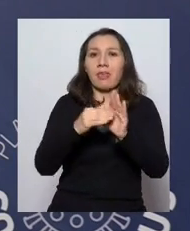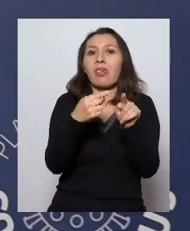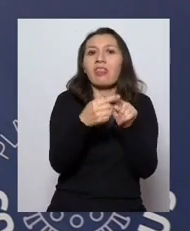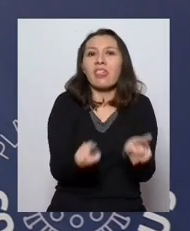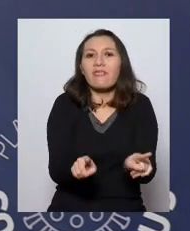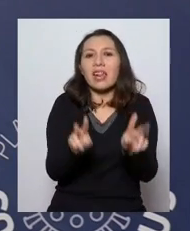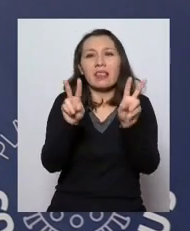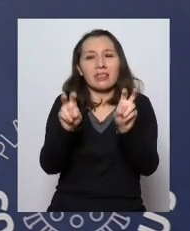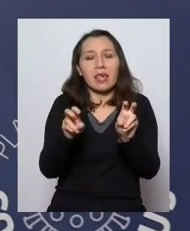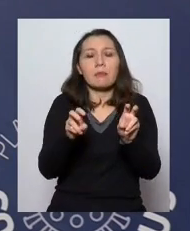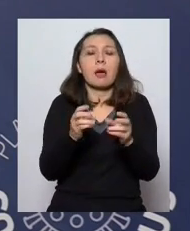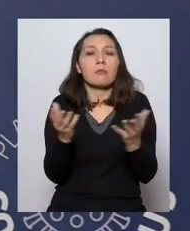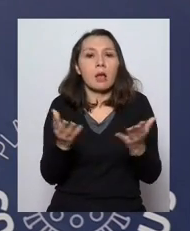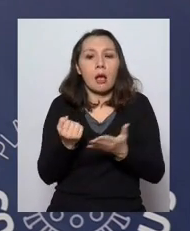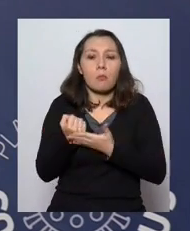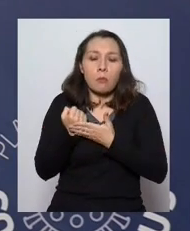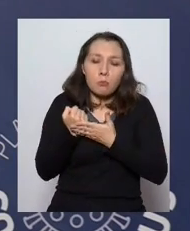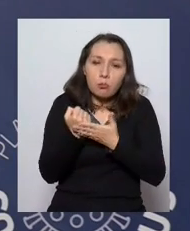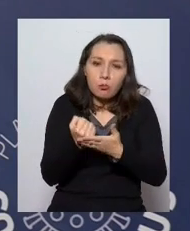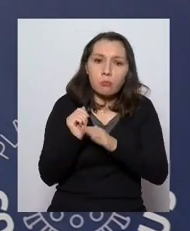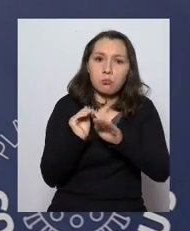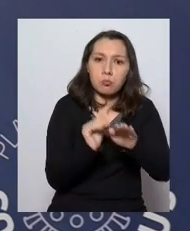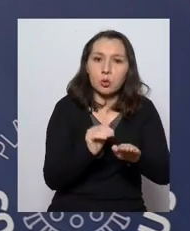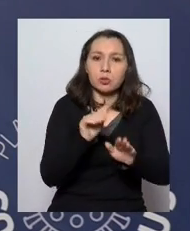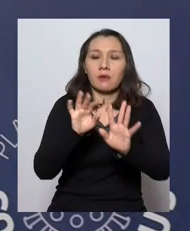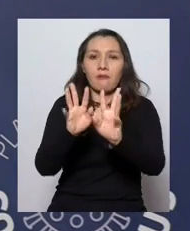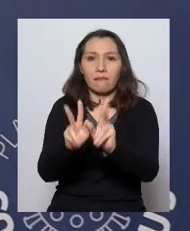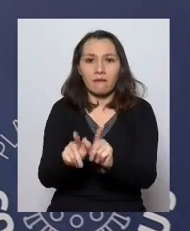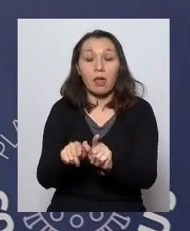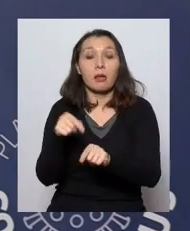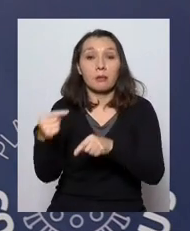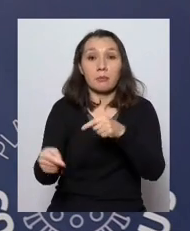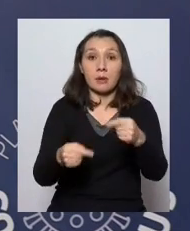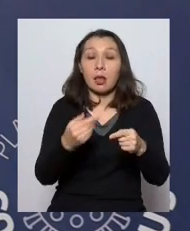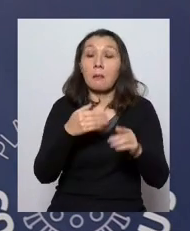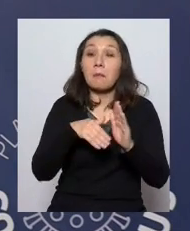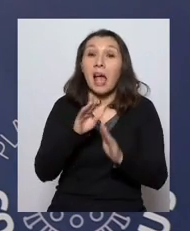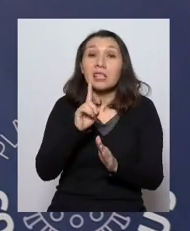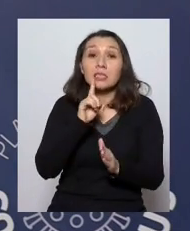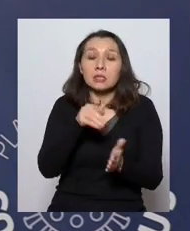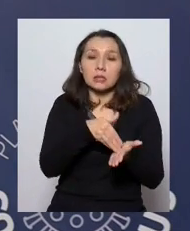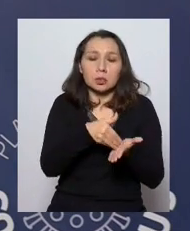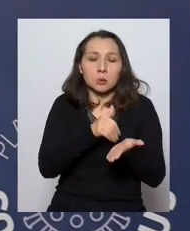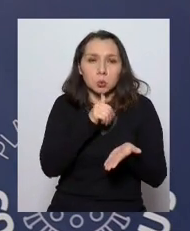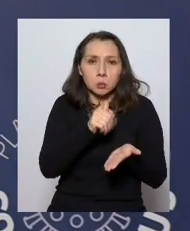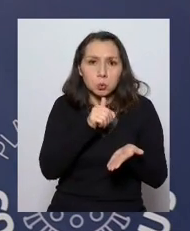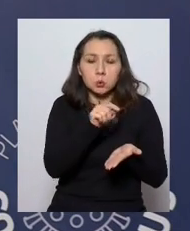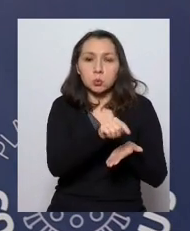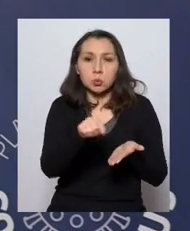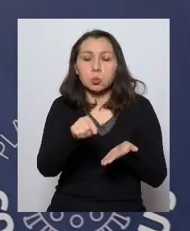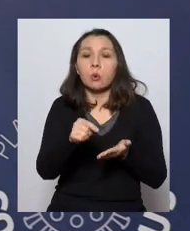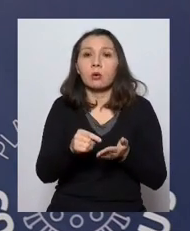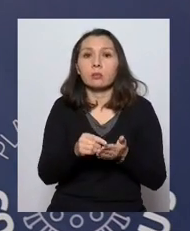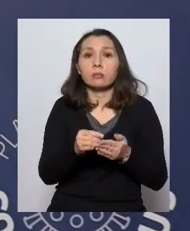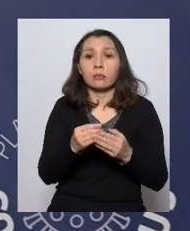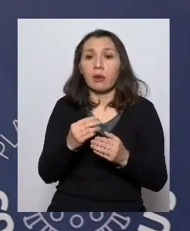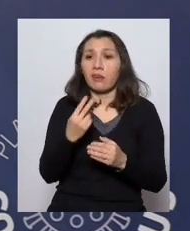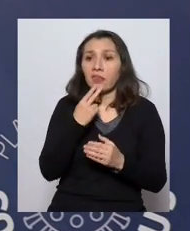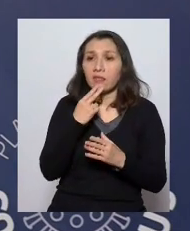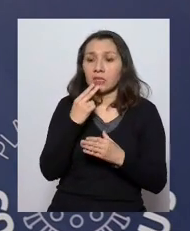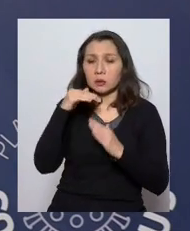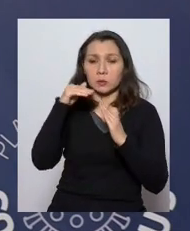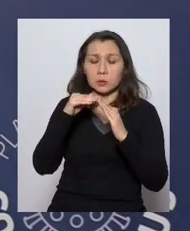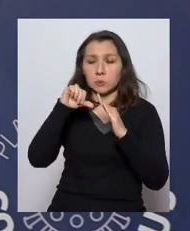de distintos ámbitos para poder apoyar a las familias y sobre todo a las familias más vulnerables que se van a vivir esta